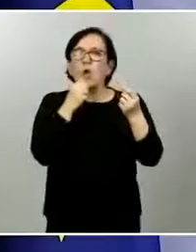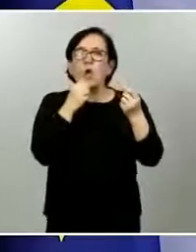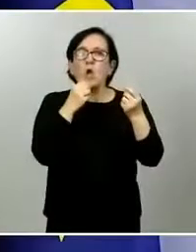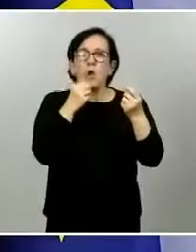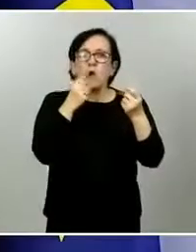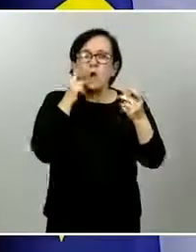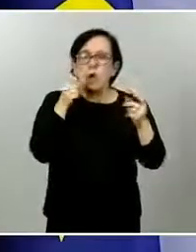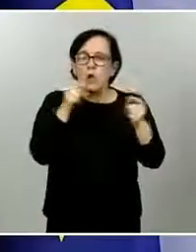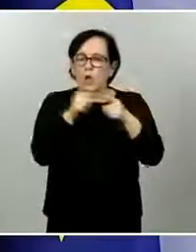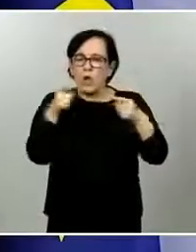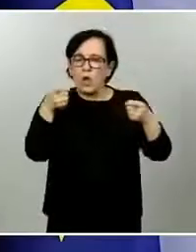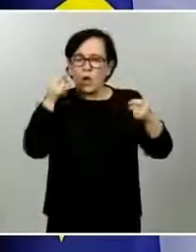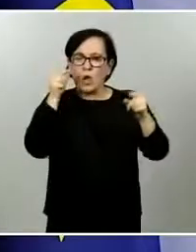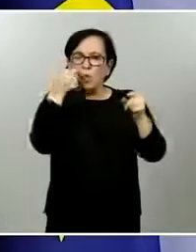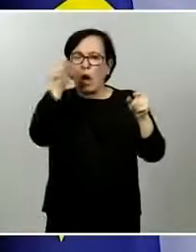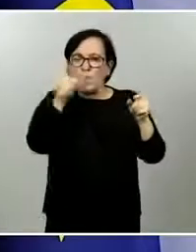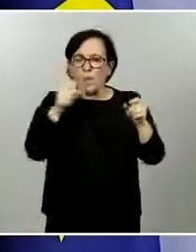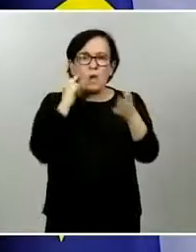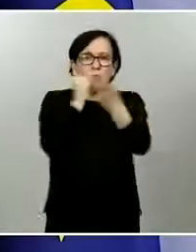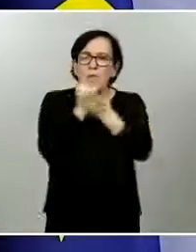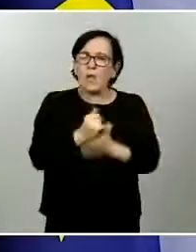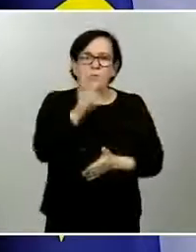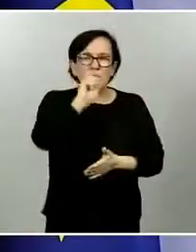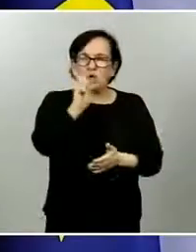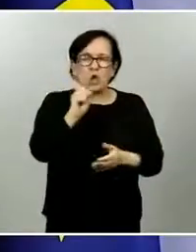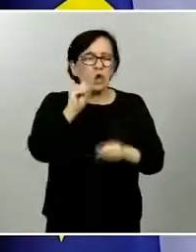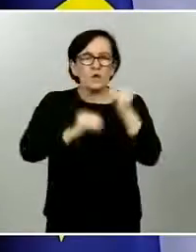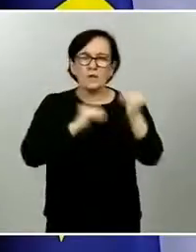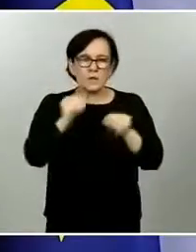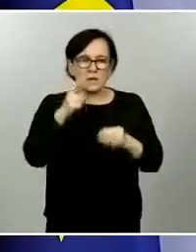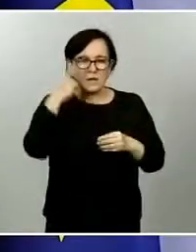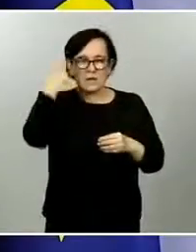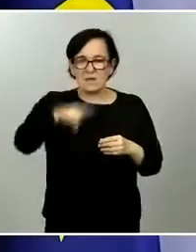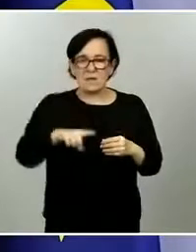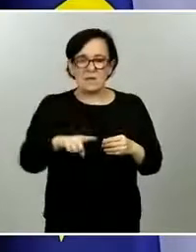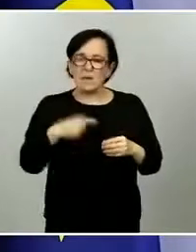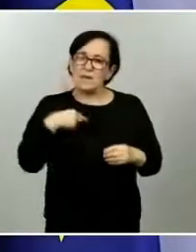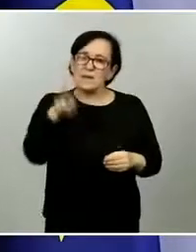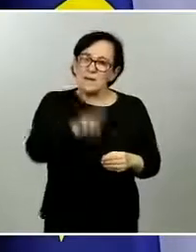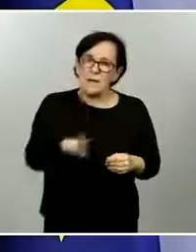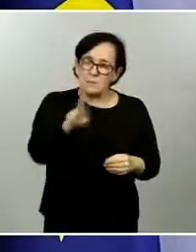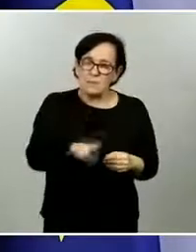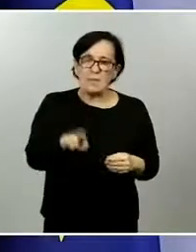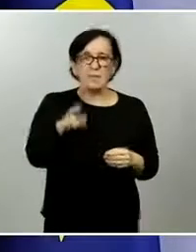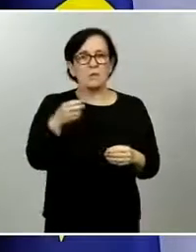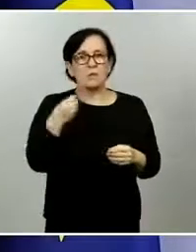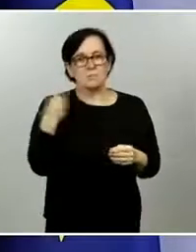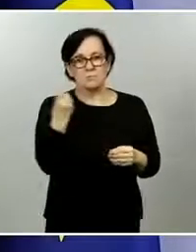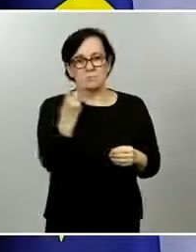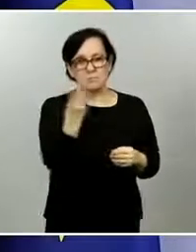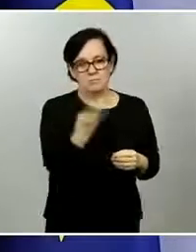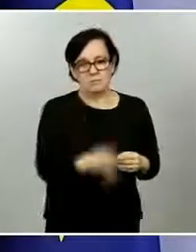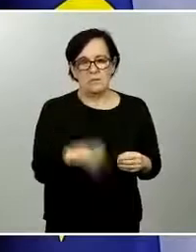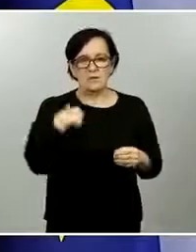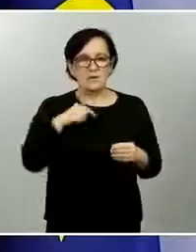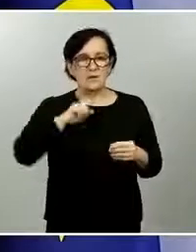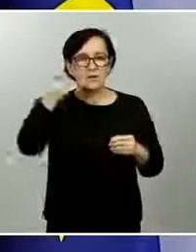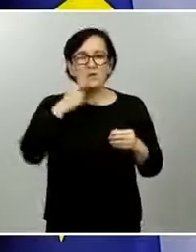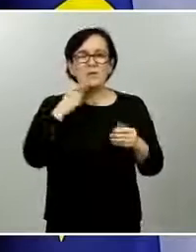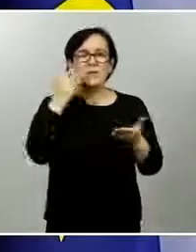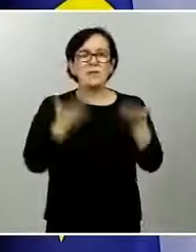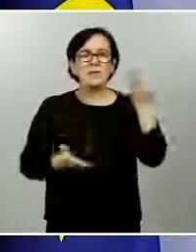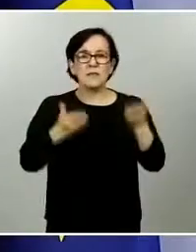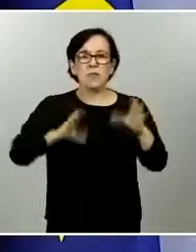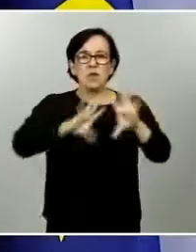ocasiones en ello no se hace esta evaluación en base a un único criterio cuantitativo o a dos o tres criterios cuantitativos a modo de de checklist